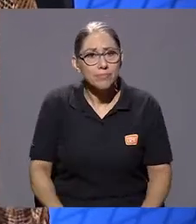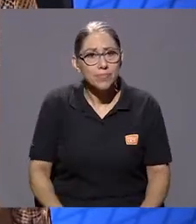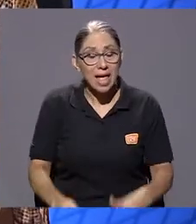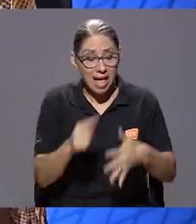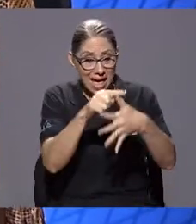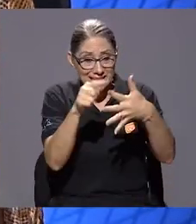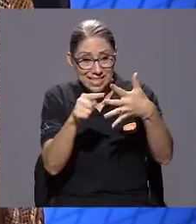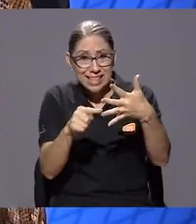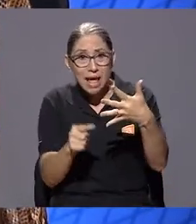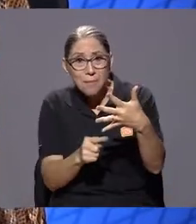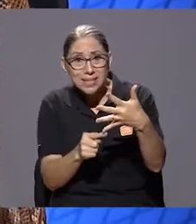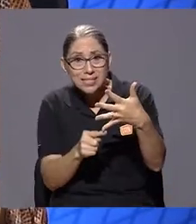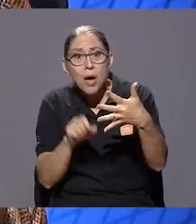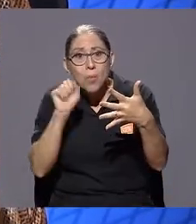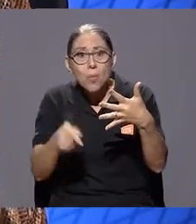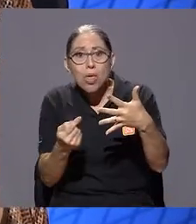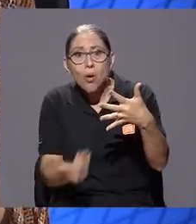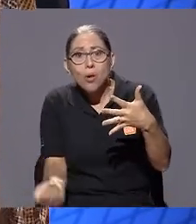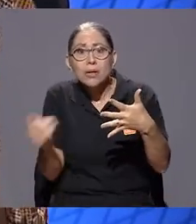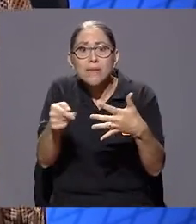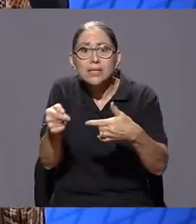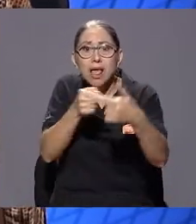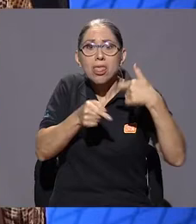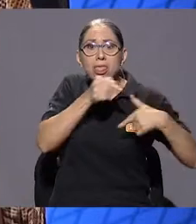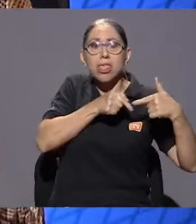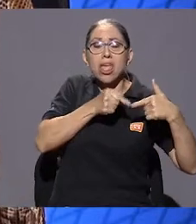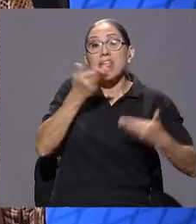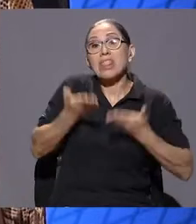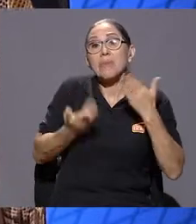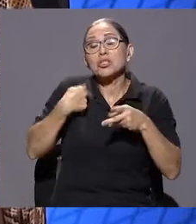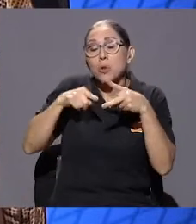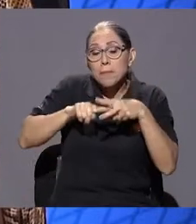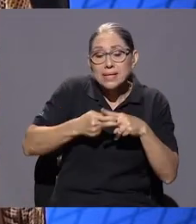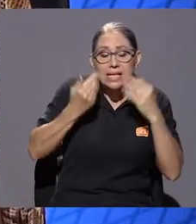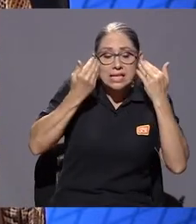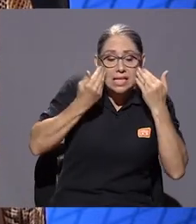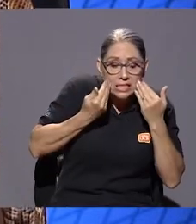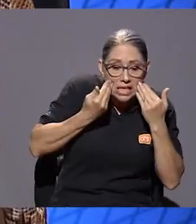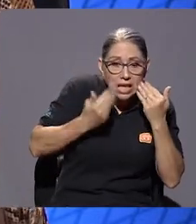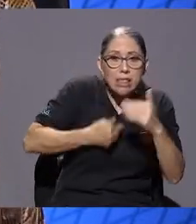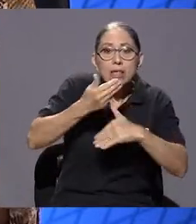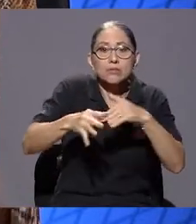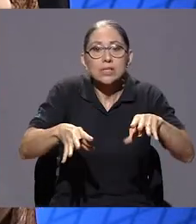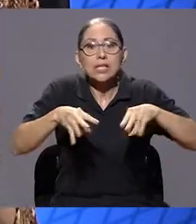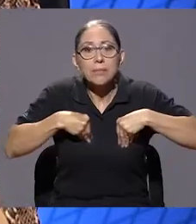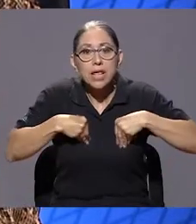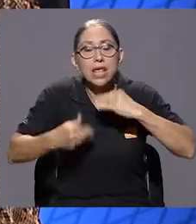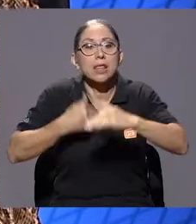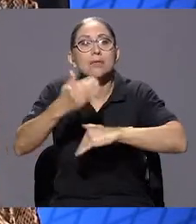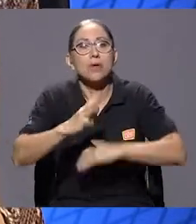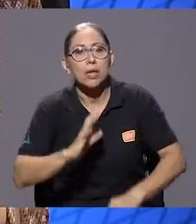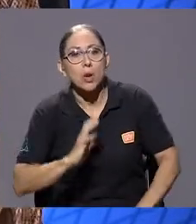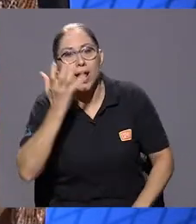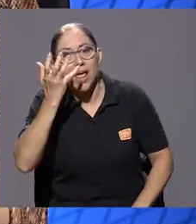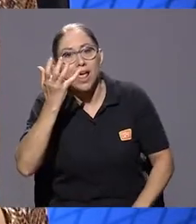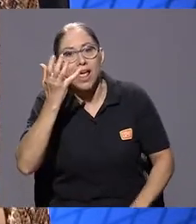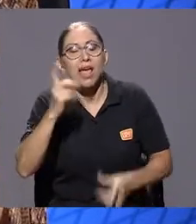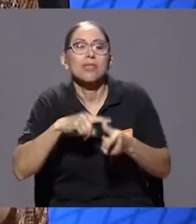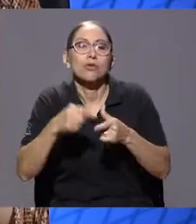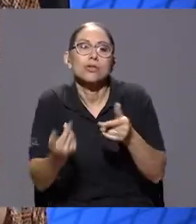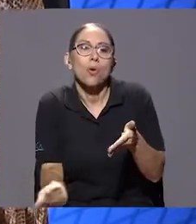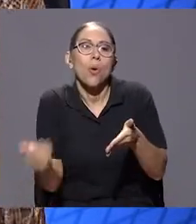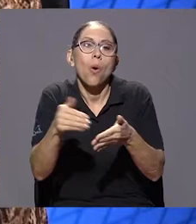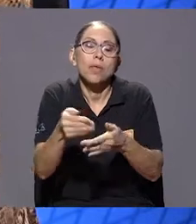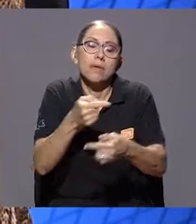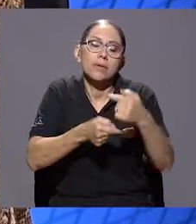Entonces, puede ser que en algún momento empecé con tristeza, después la acepté, pero después me enojé mucho. Entonces, otra vez vuelvo. Pero es que, ¿por qué?